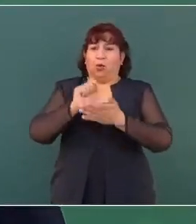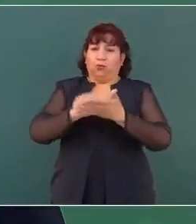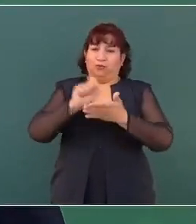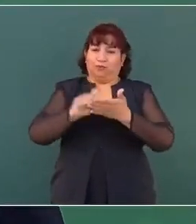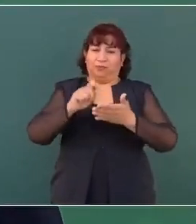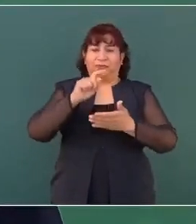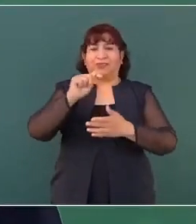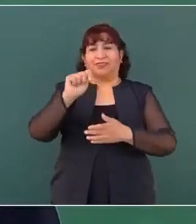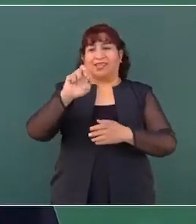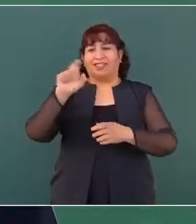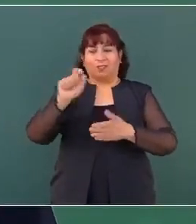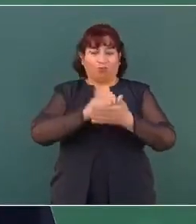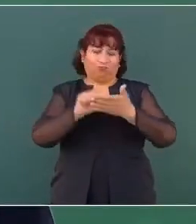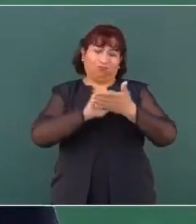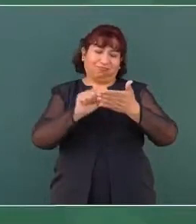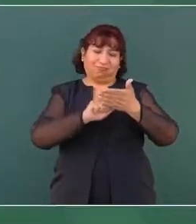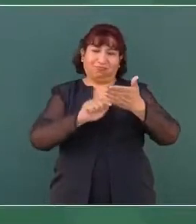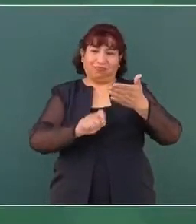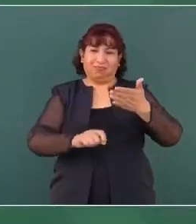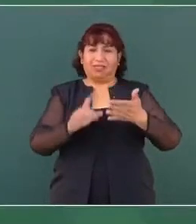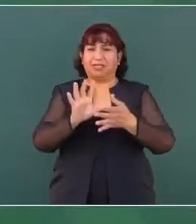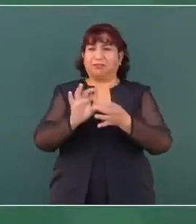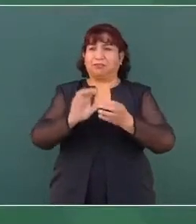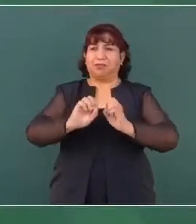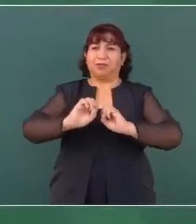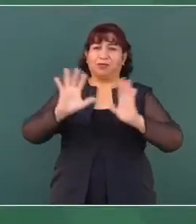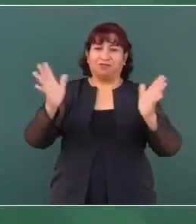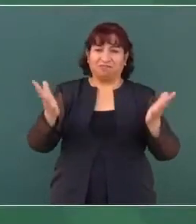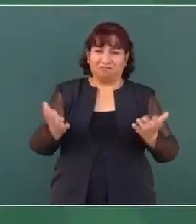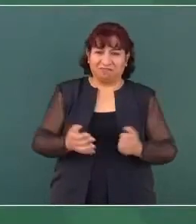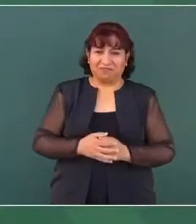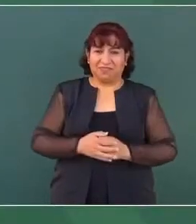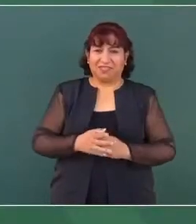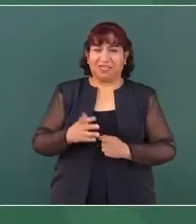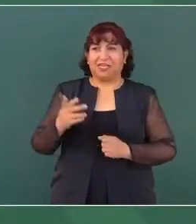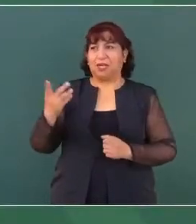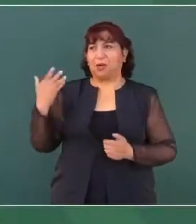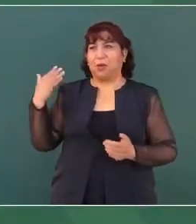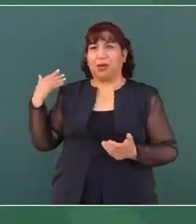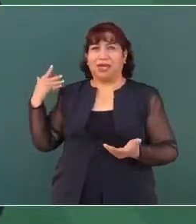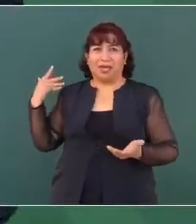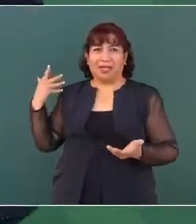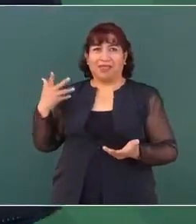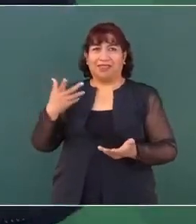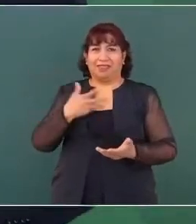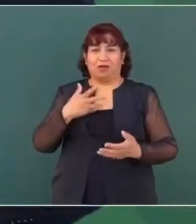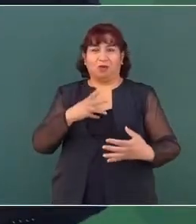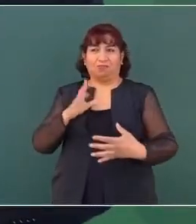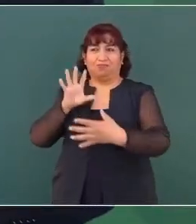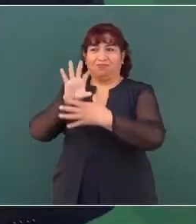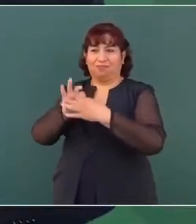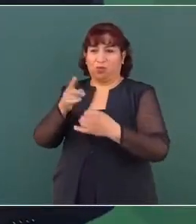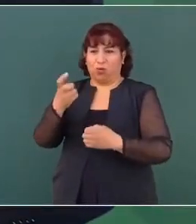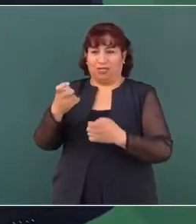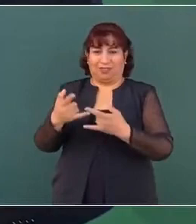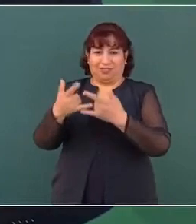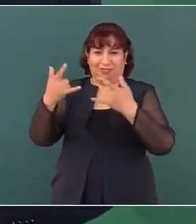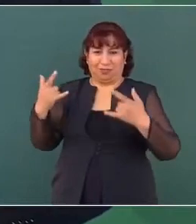y explico lo que tengo que ver con este caso.